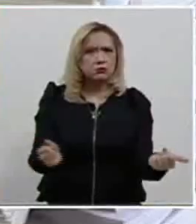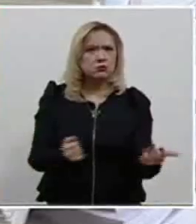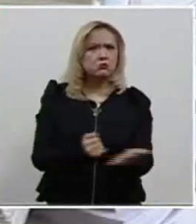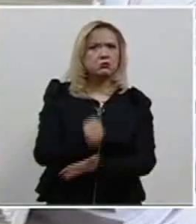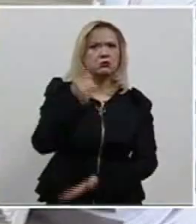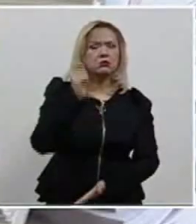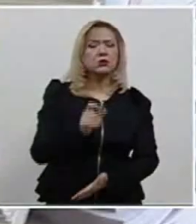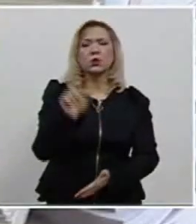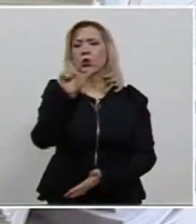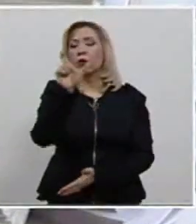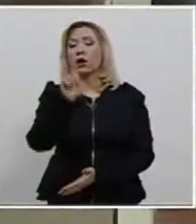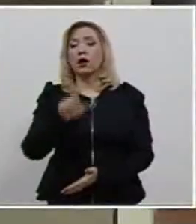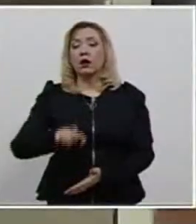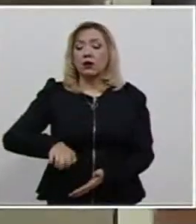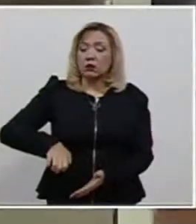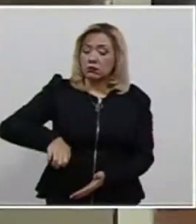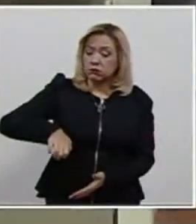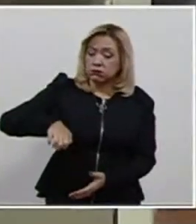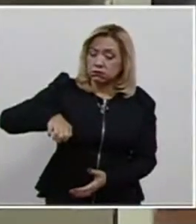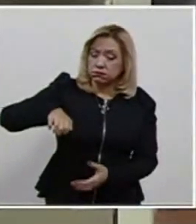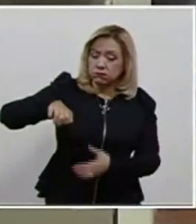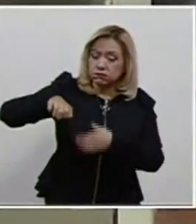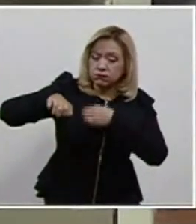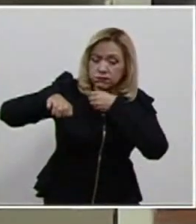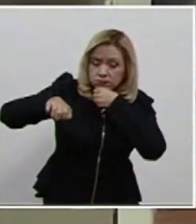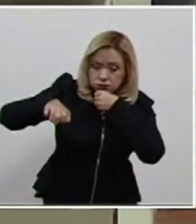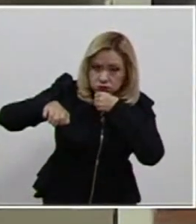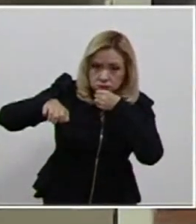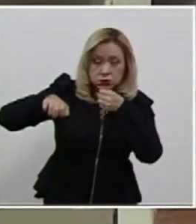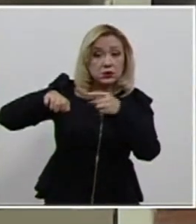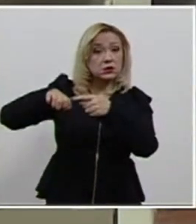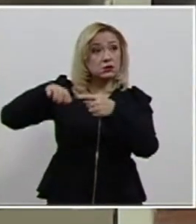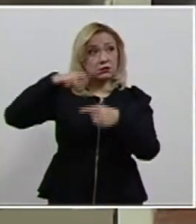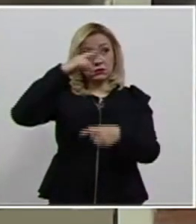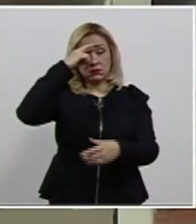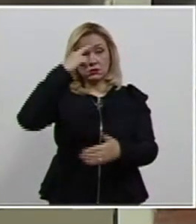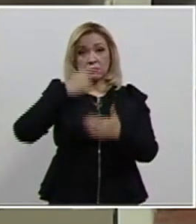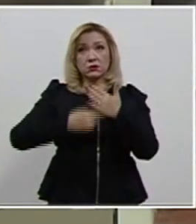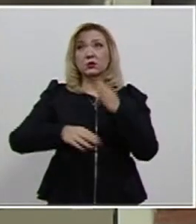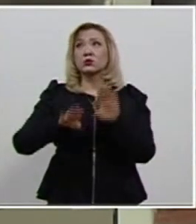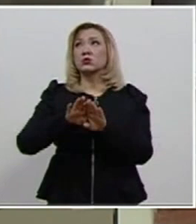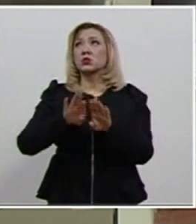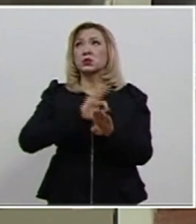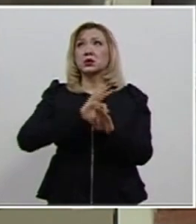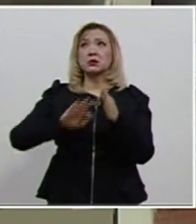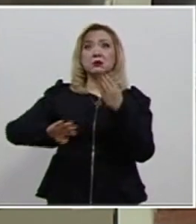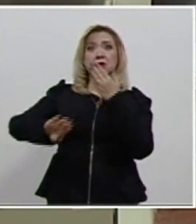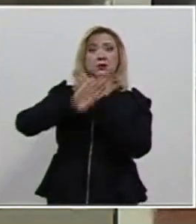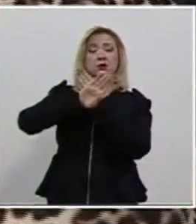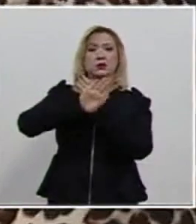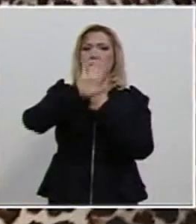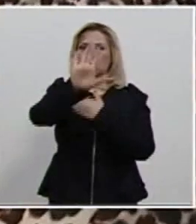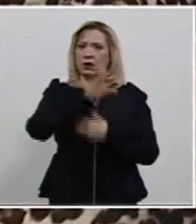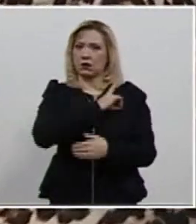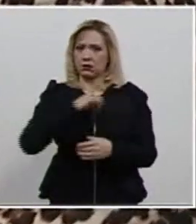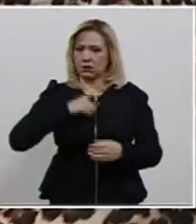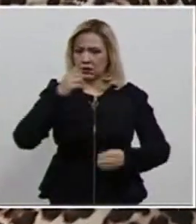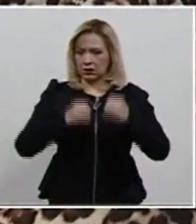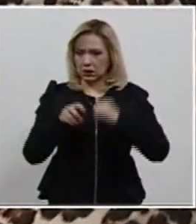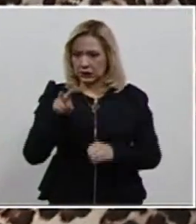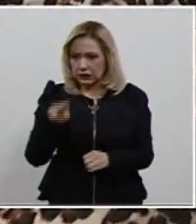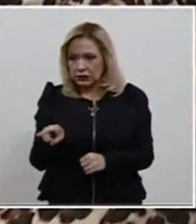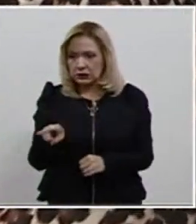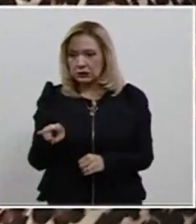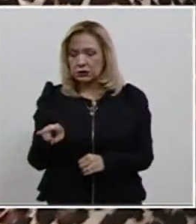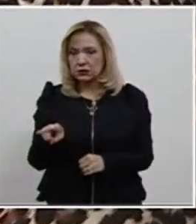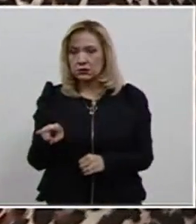el envejecimiento supone una vulneración que debe ser tomada en cuenta por el órgano jurisdiccional, de ninguna manera depende